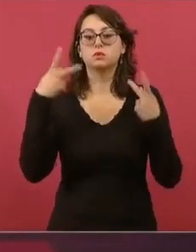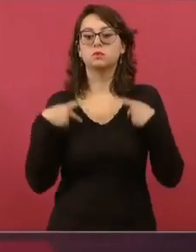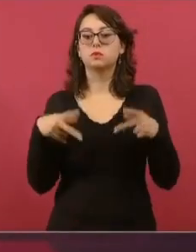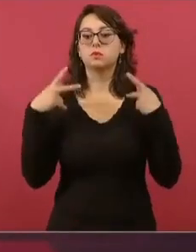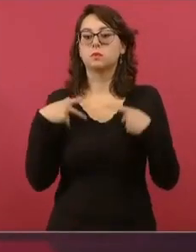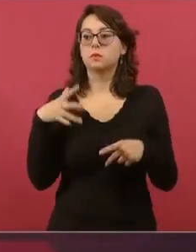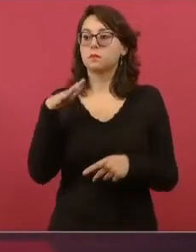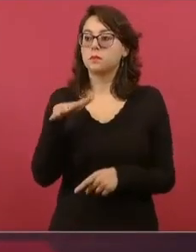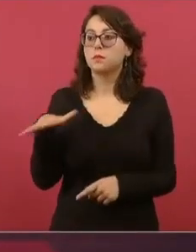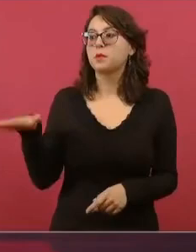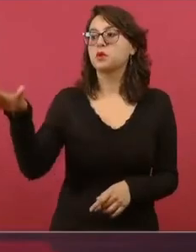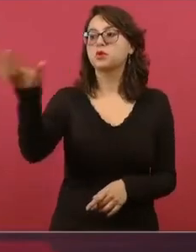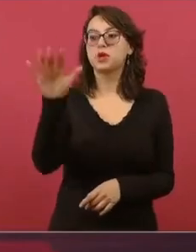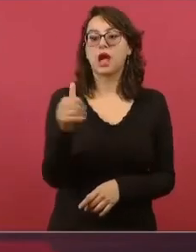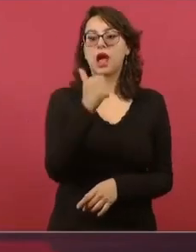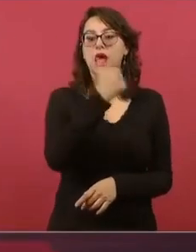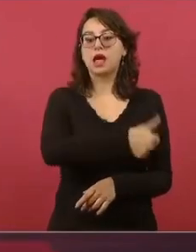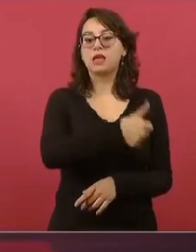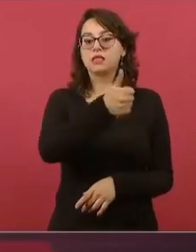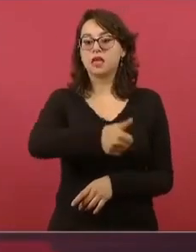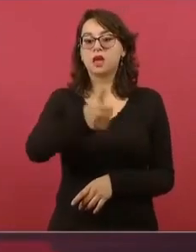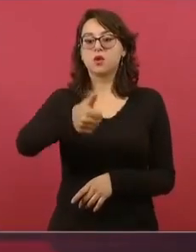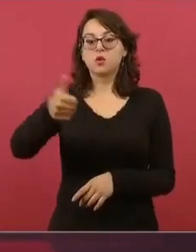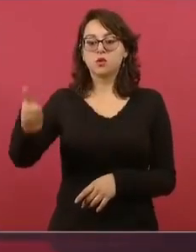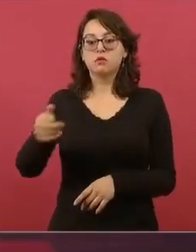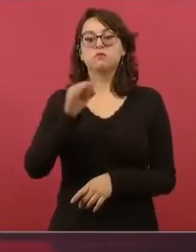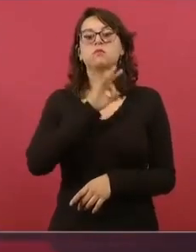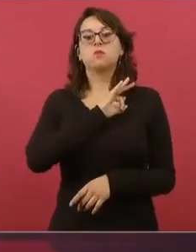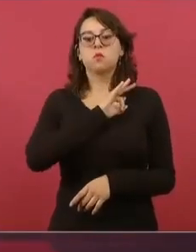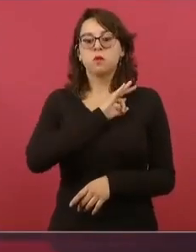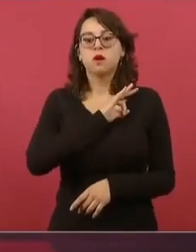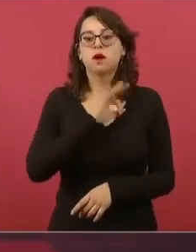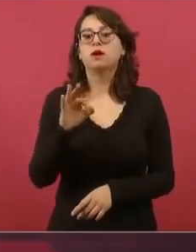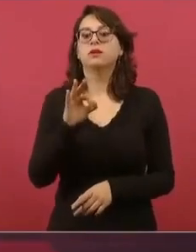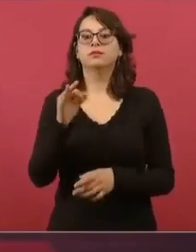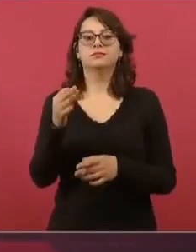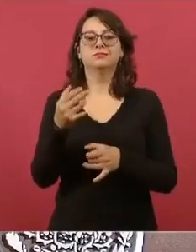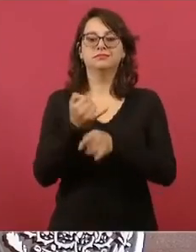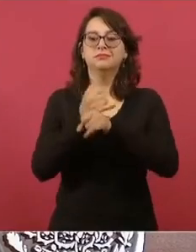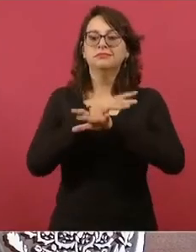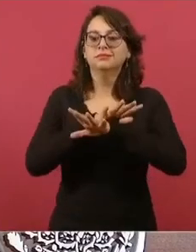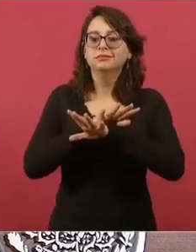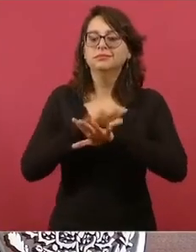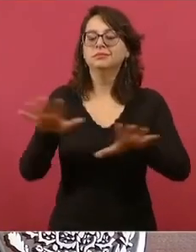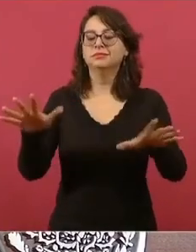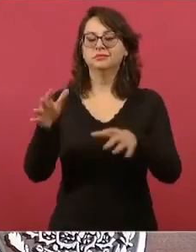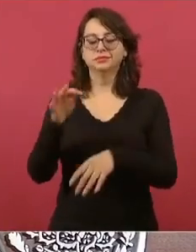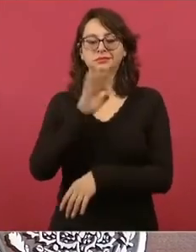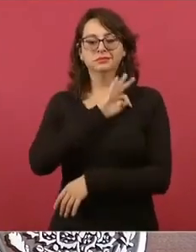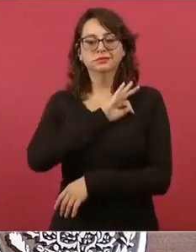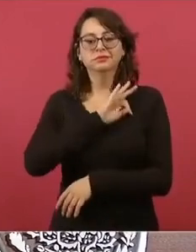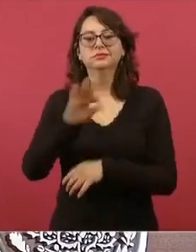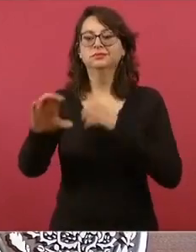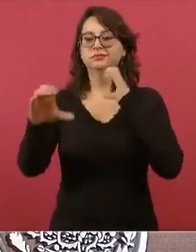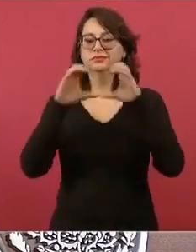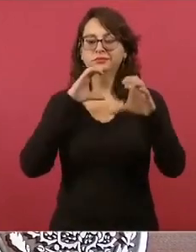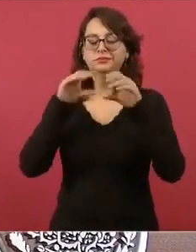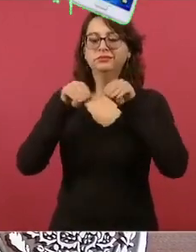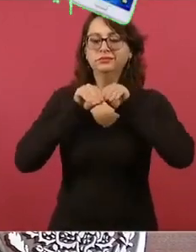Y se puede, porque ya la mayoría de la gente cuenta con un teléfono